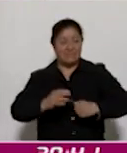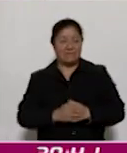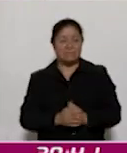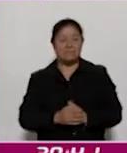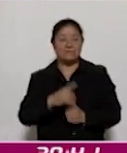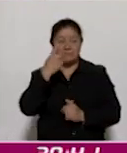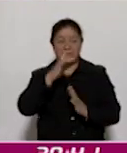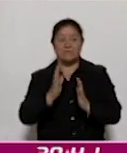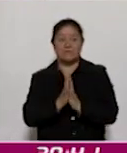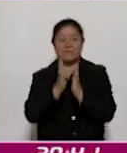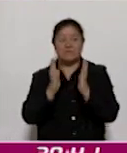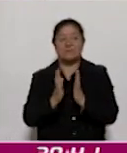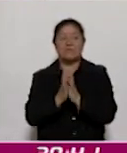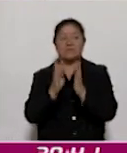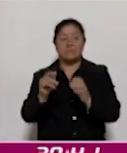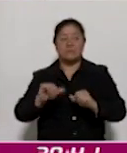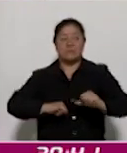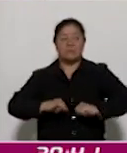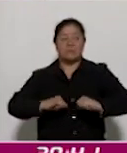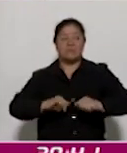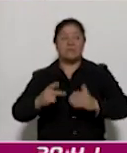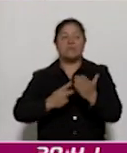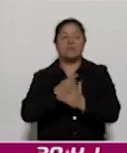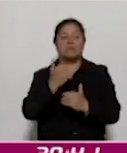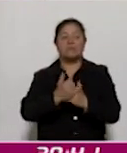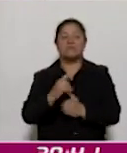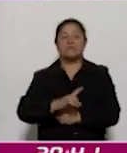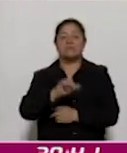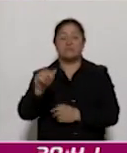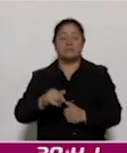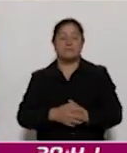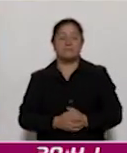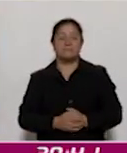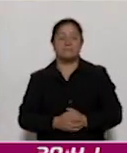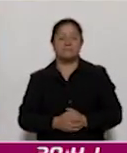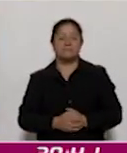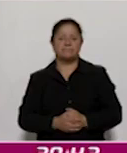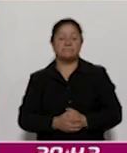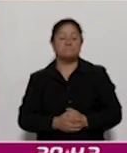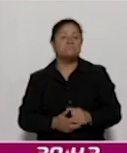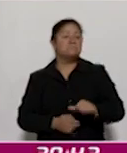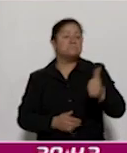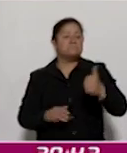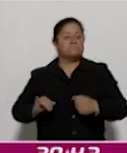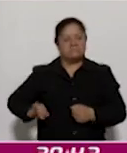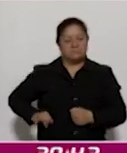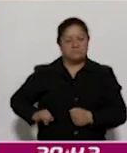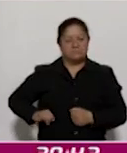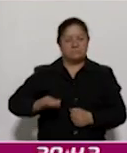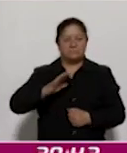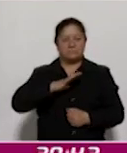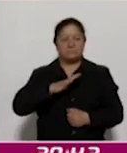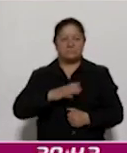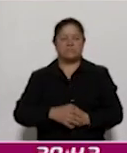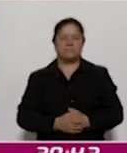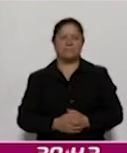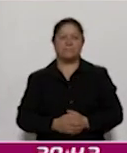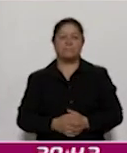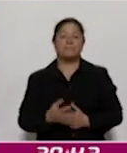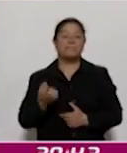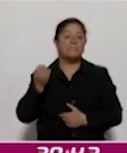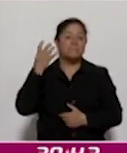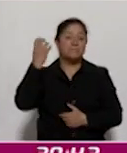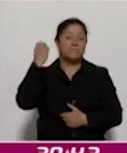participar de forma activa en los proyectos que se vengan más adelante. Y algo interesante es que este congreso se está